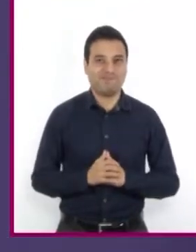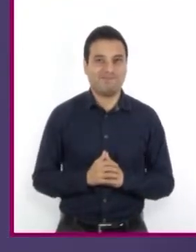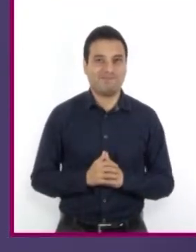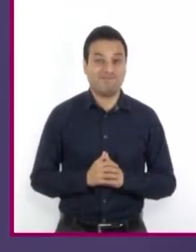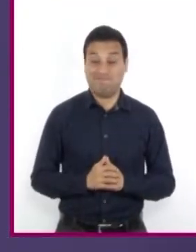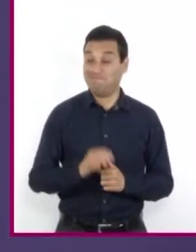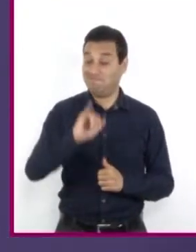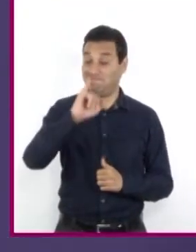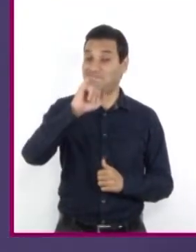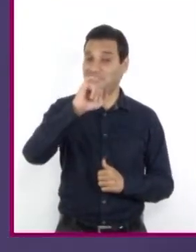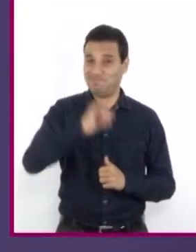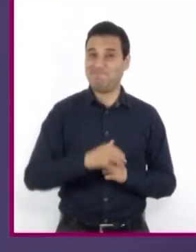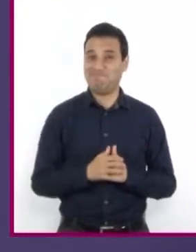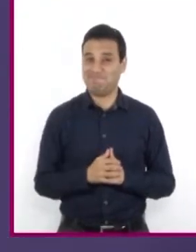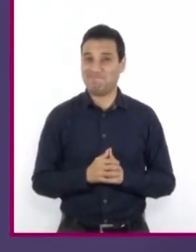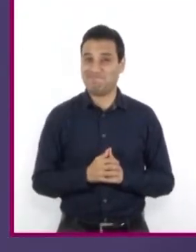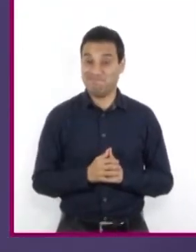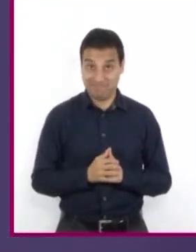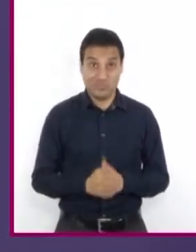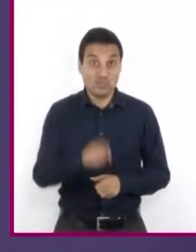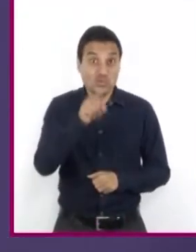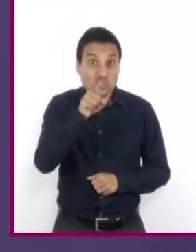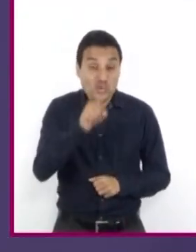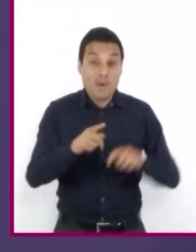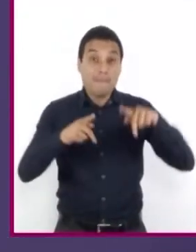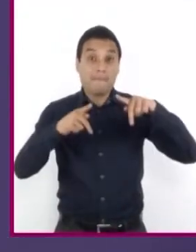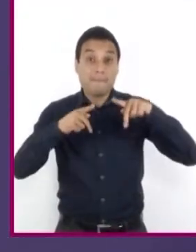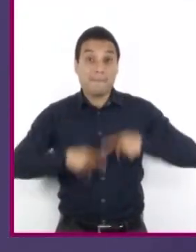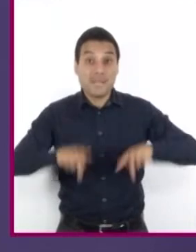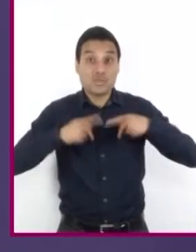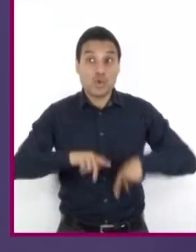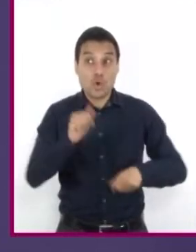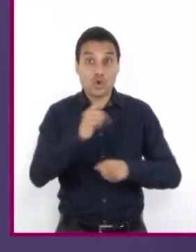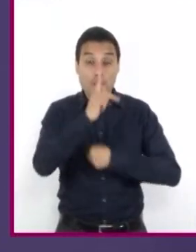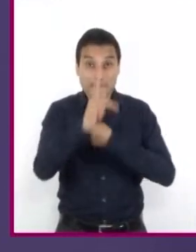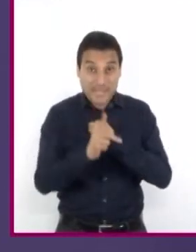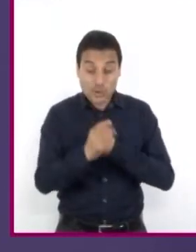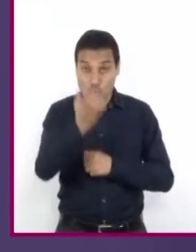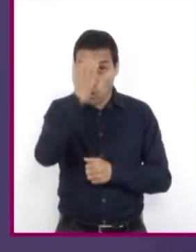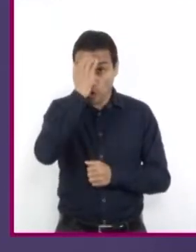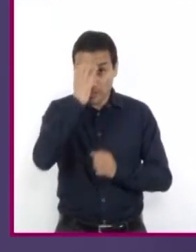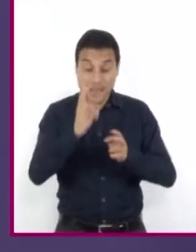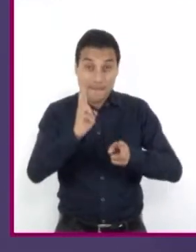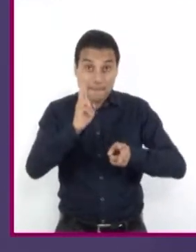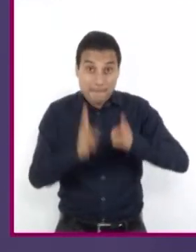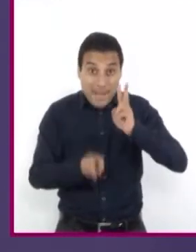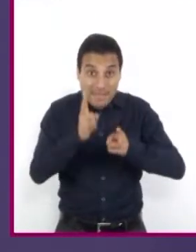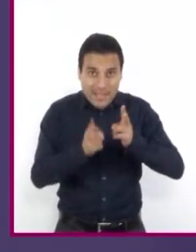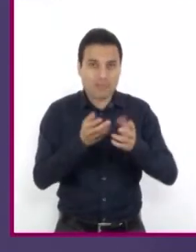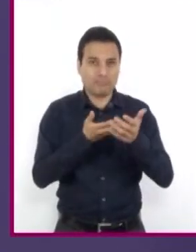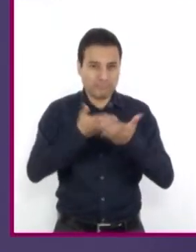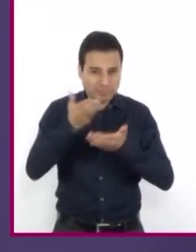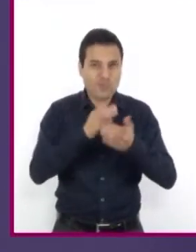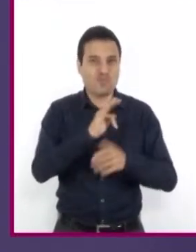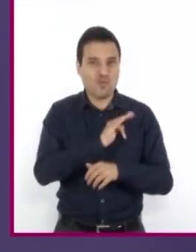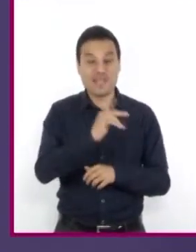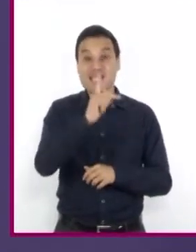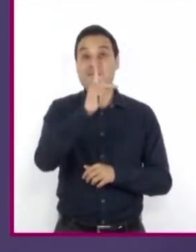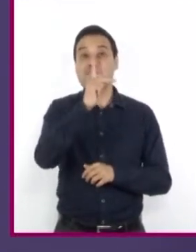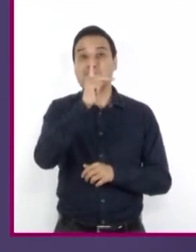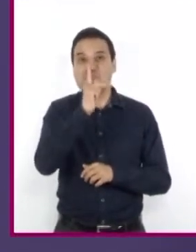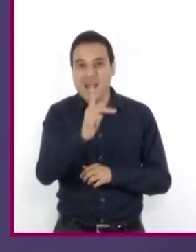Así es, cuando tenemos la oportunidad de conocer a personas de otras nacionalidades, es bueno intercambiar algunas palabras,